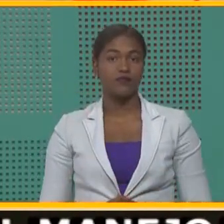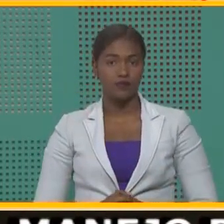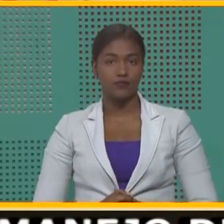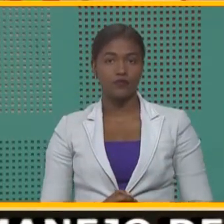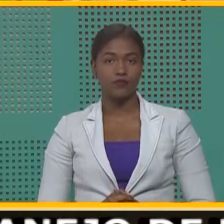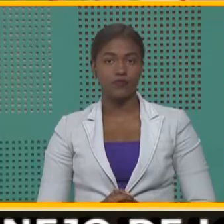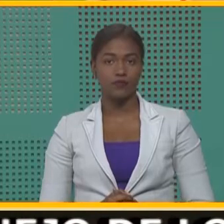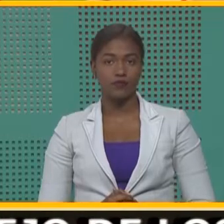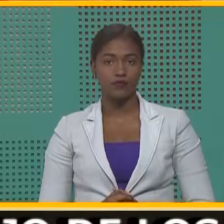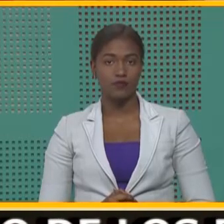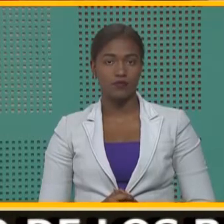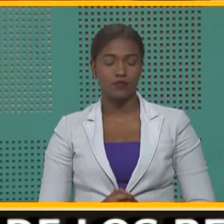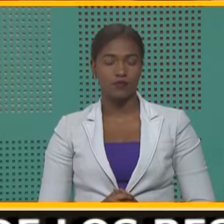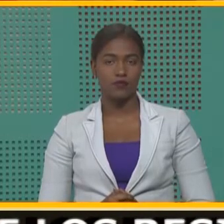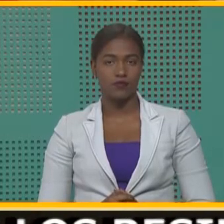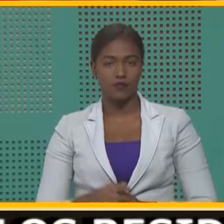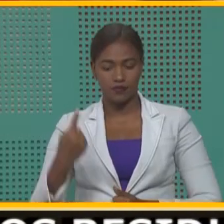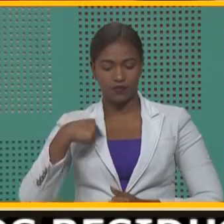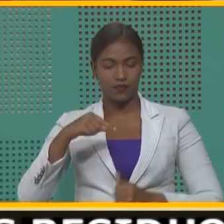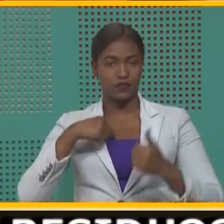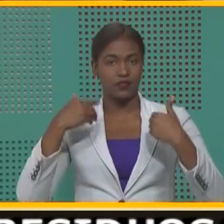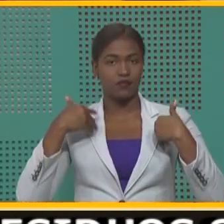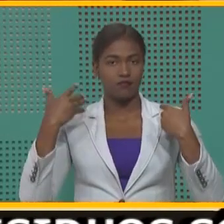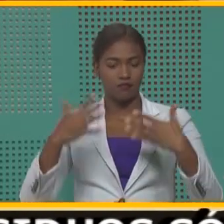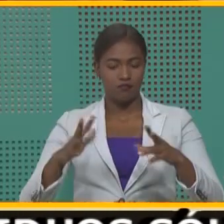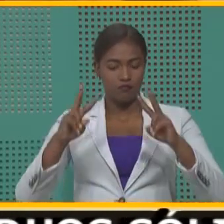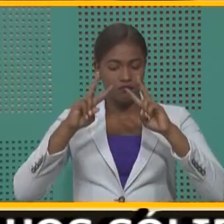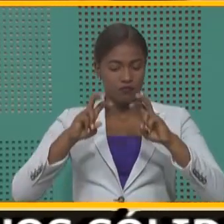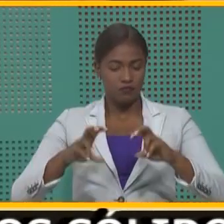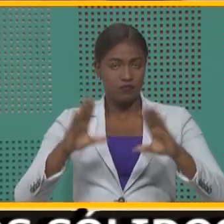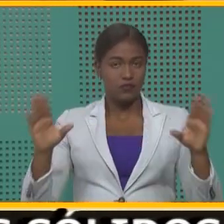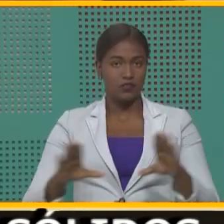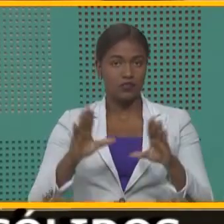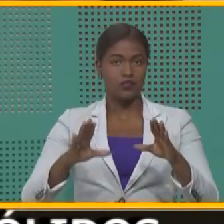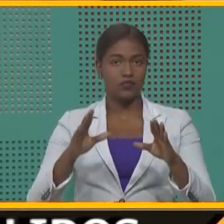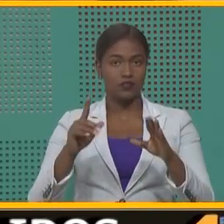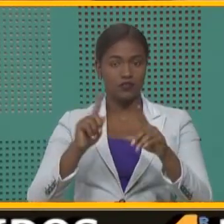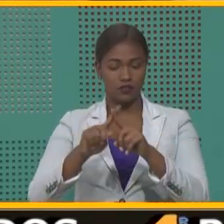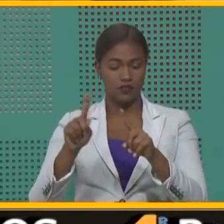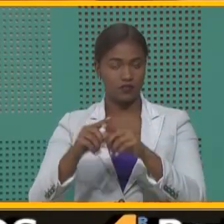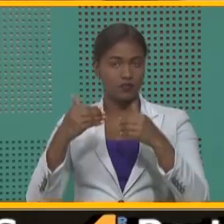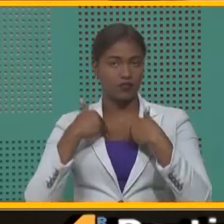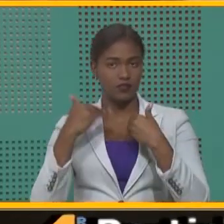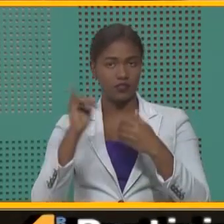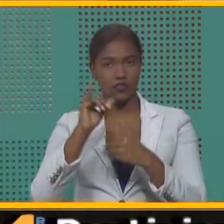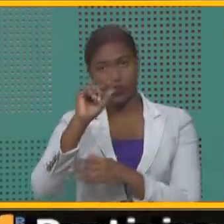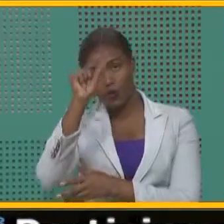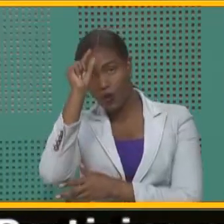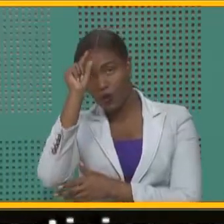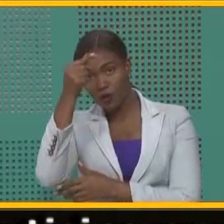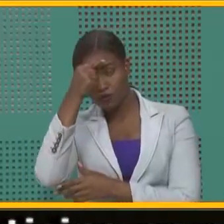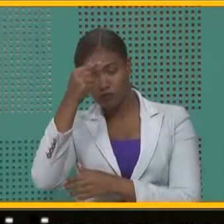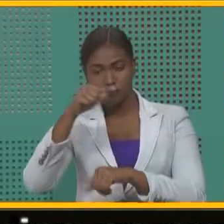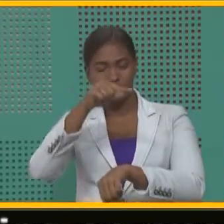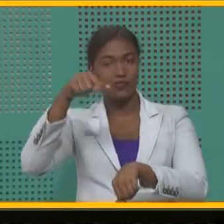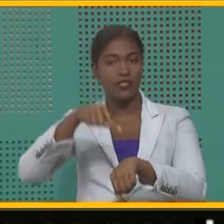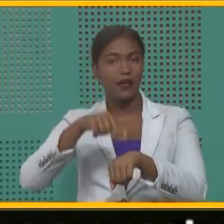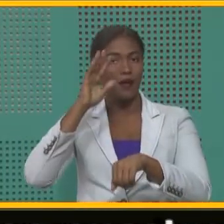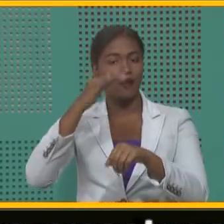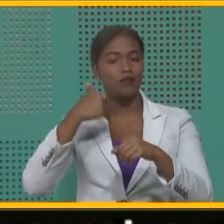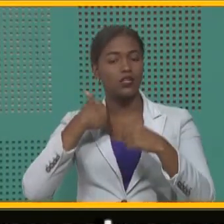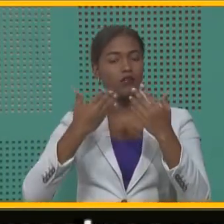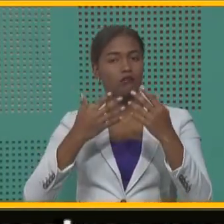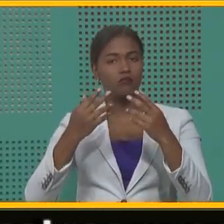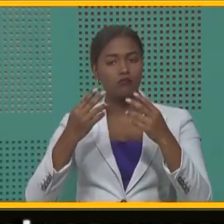En el BID estamos haciendo ya un levantamiento, hay un estudio hecho con apoyo del BID y el gobierno central. Se va a formar una comisión